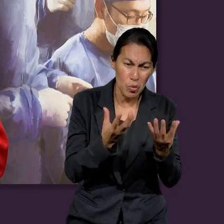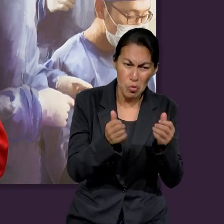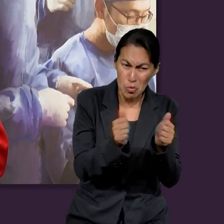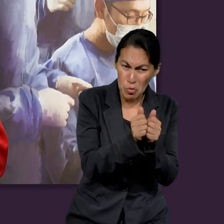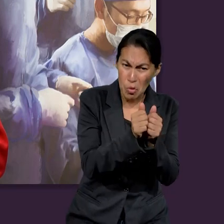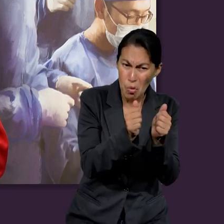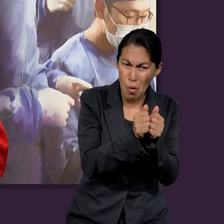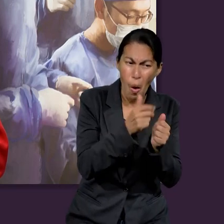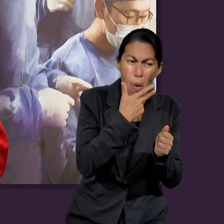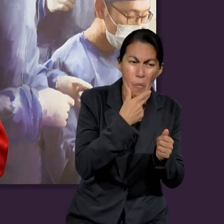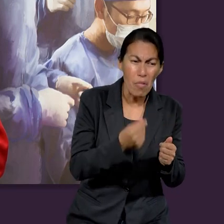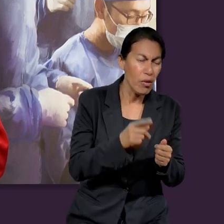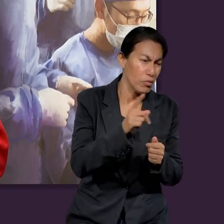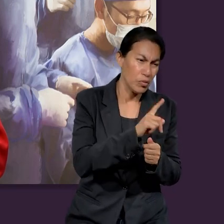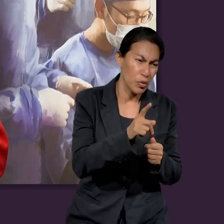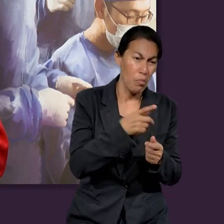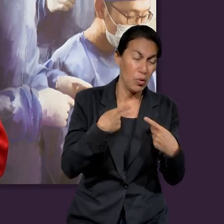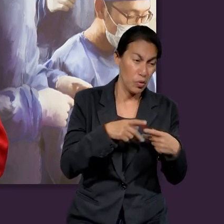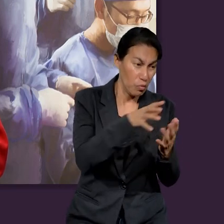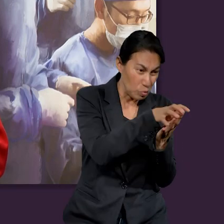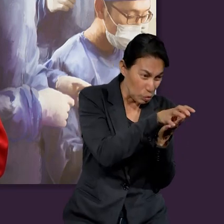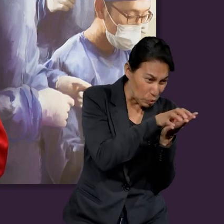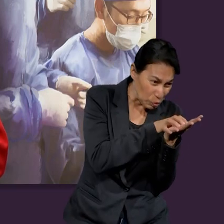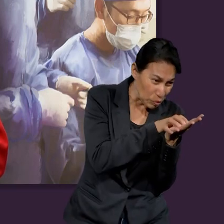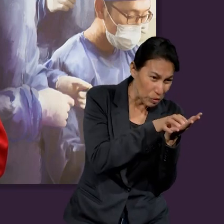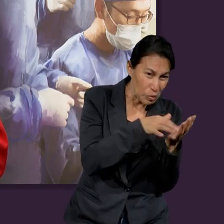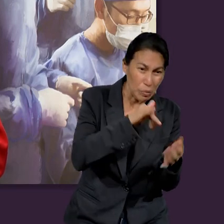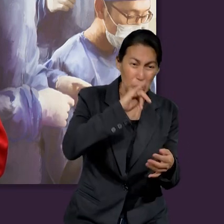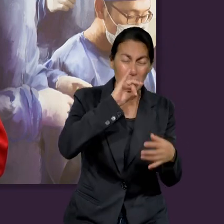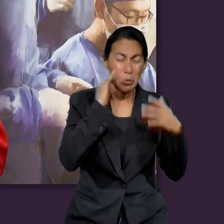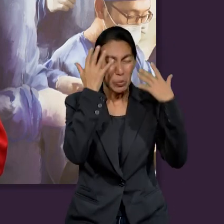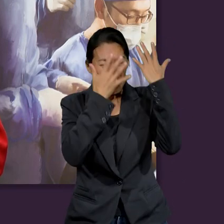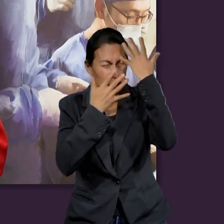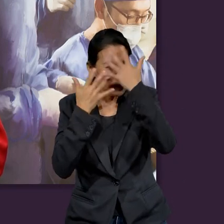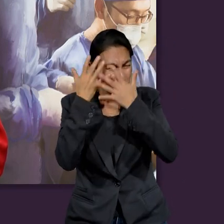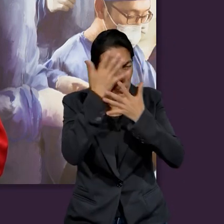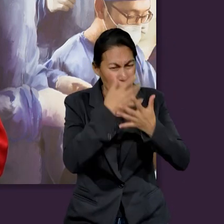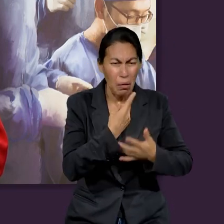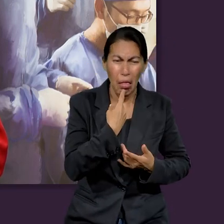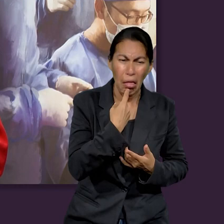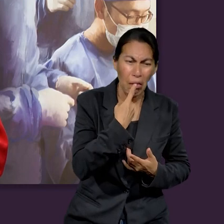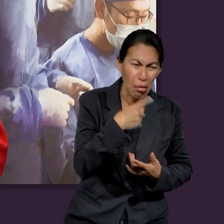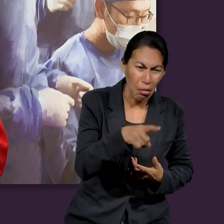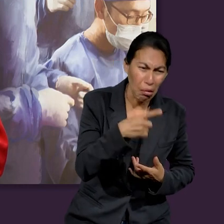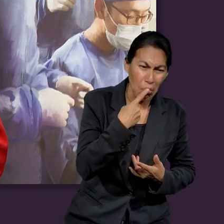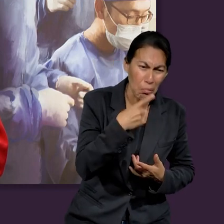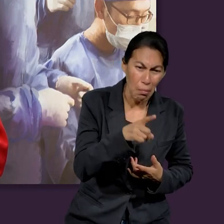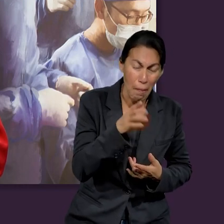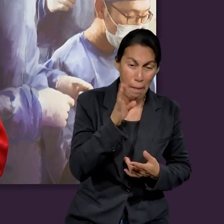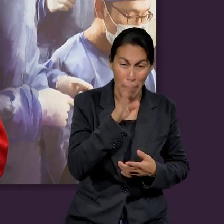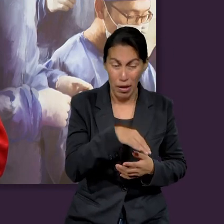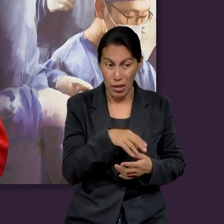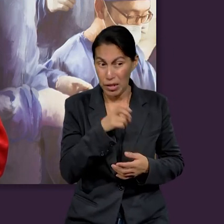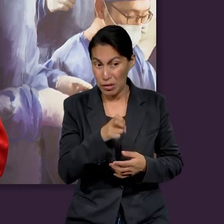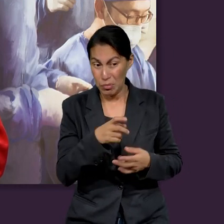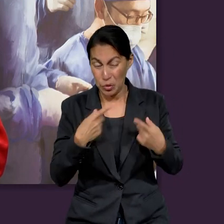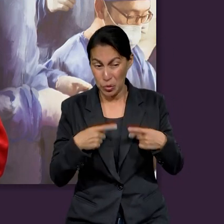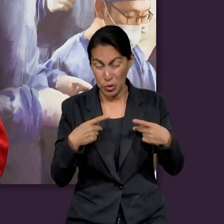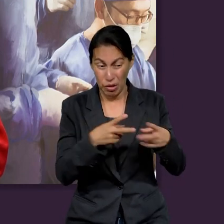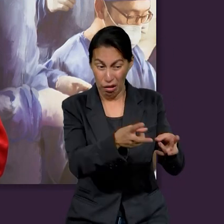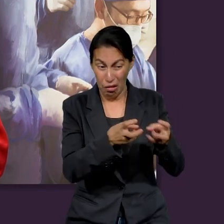que se echan con varones, ni los ladrones, ni los ábaros, ni los borrachos, ni los maledicientes, ni los